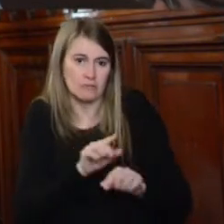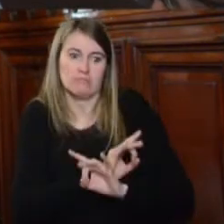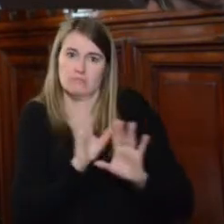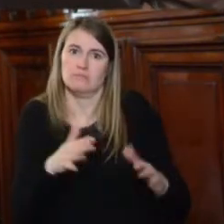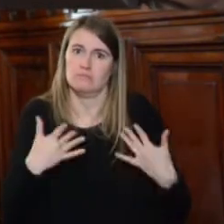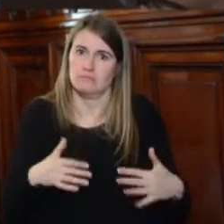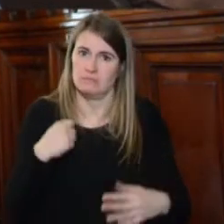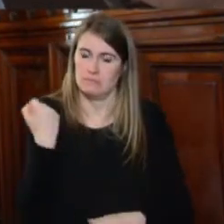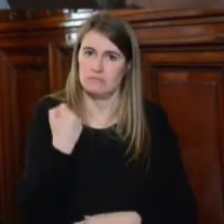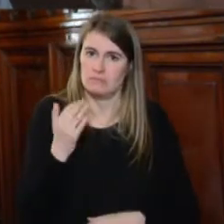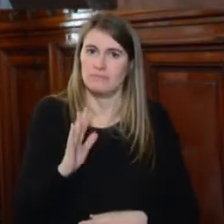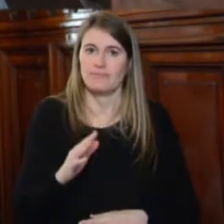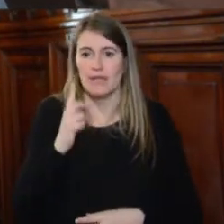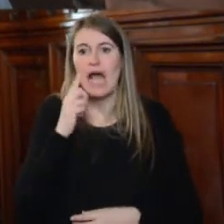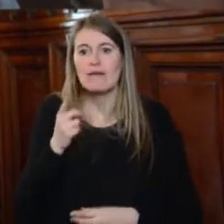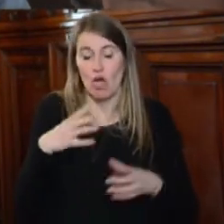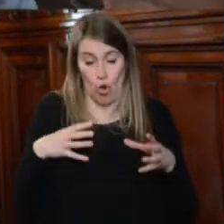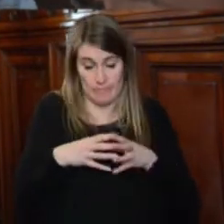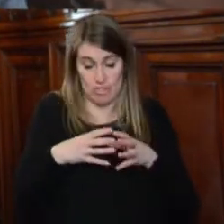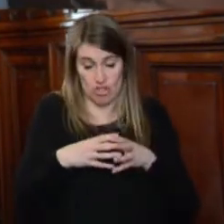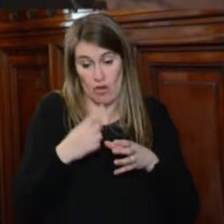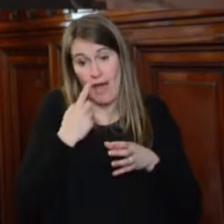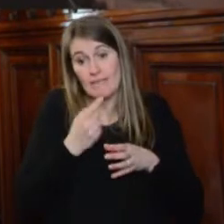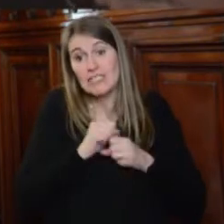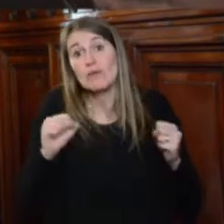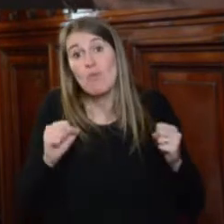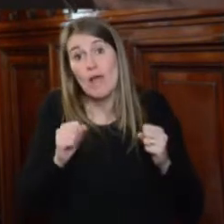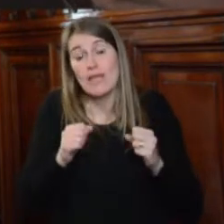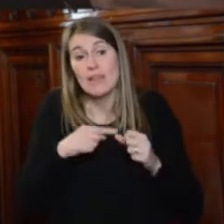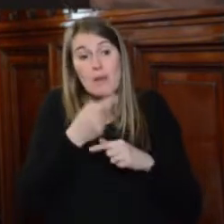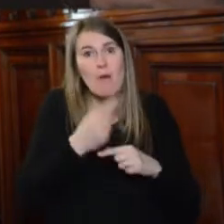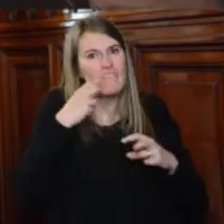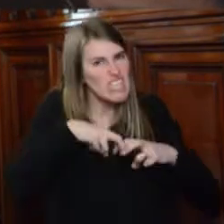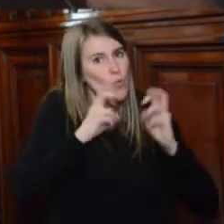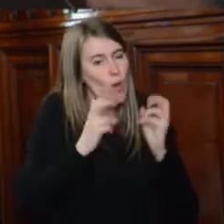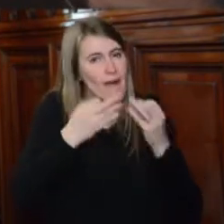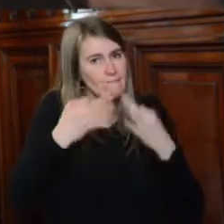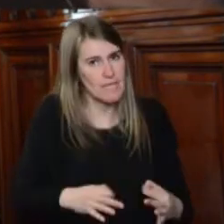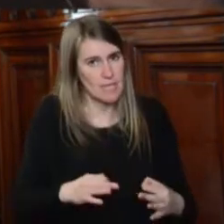elementos para que desde la comisión le podamos dar seguimiento y